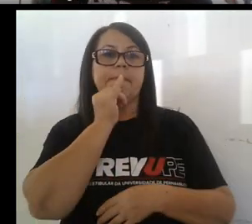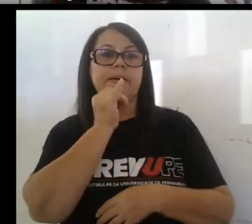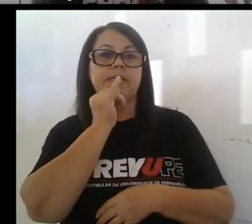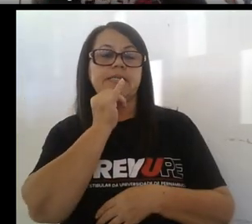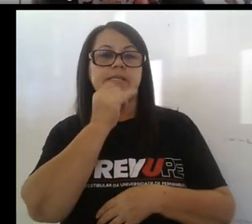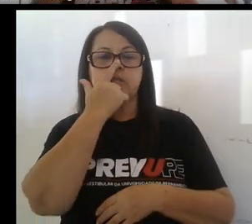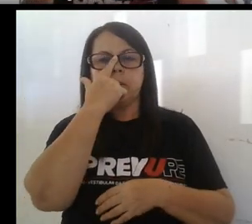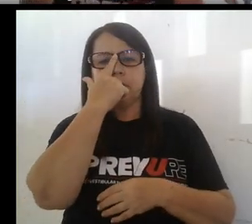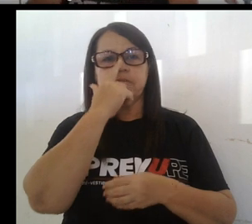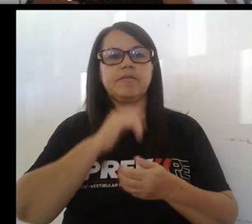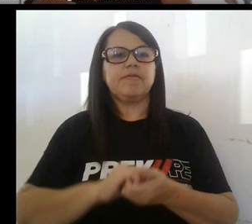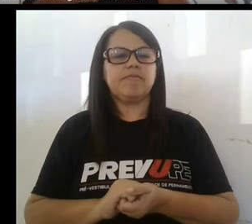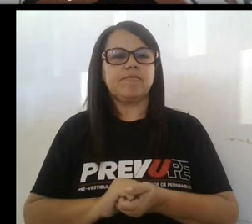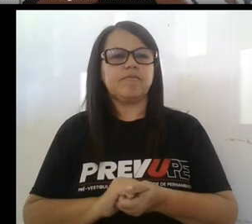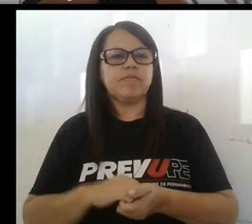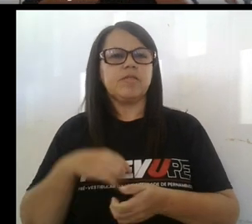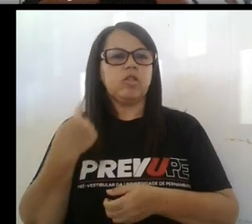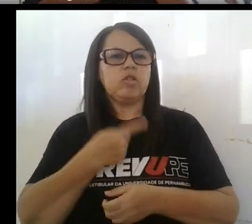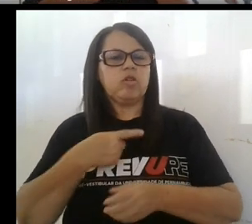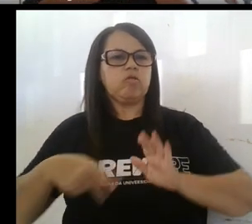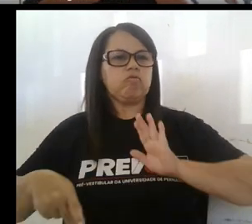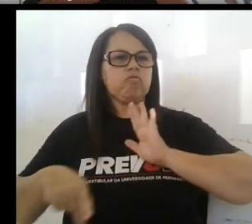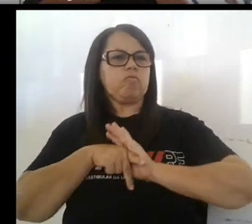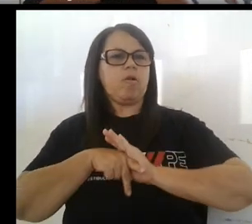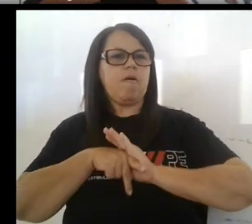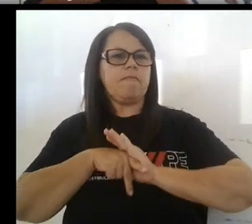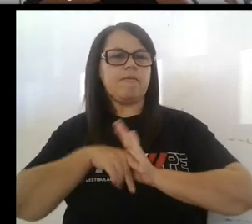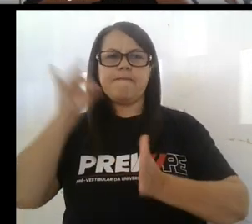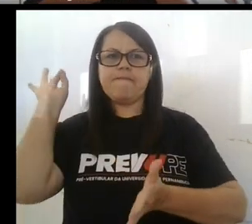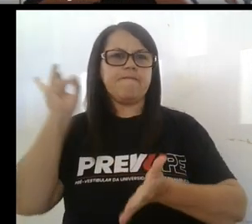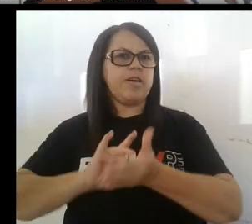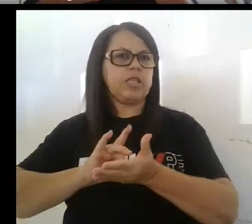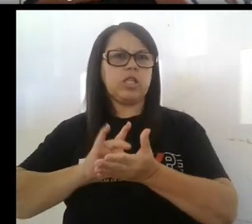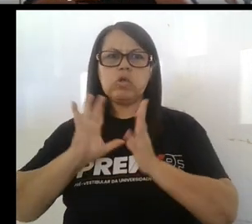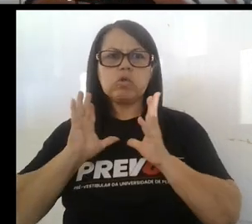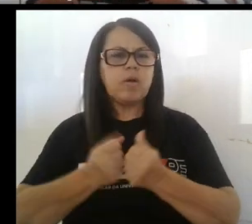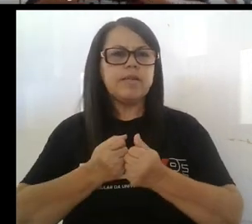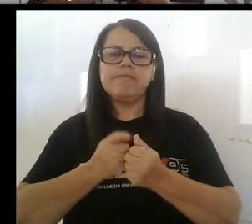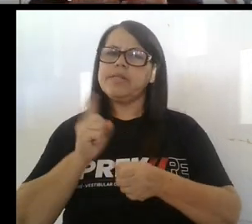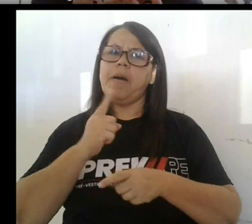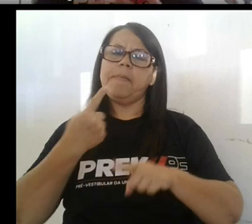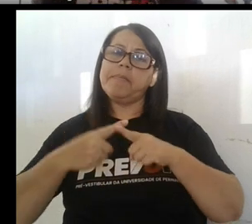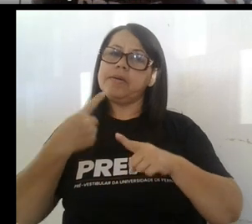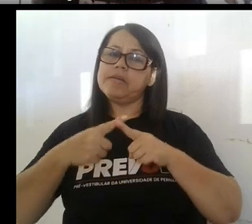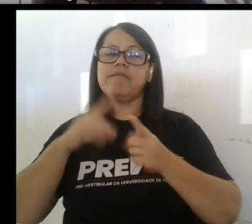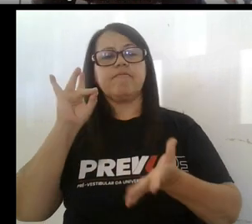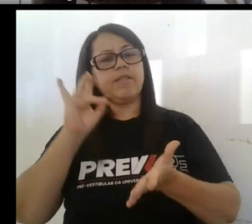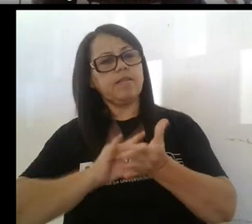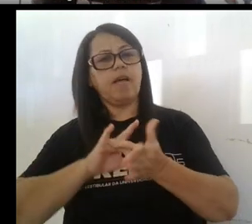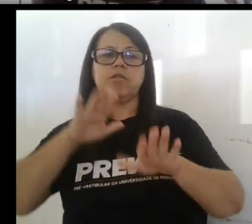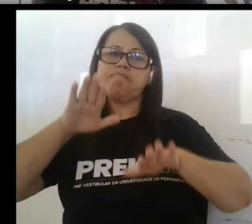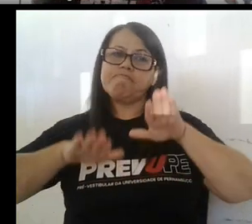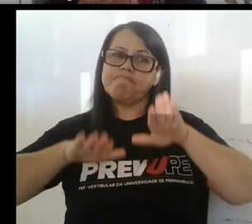Por ejemplo, no somos los propietarios de la verdad absoluta, ¿eh? Porque toda verdad es